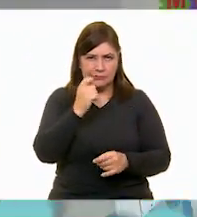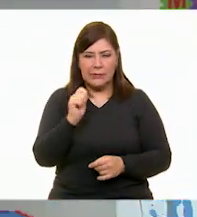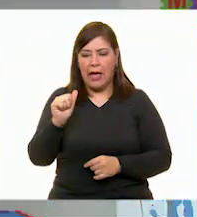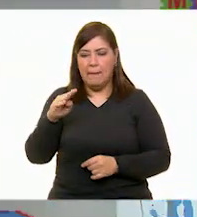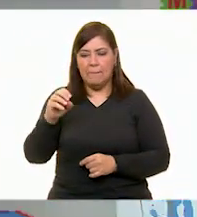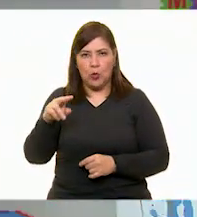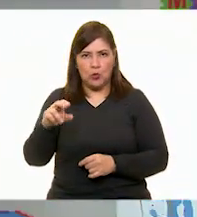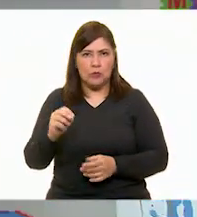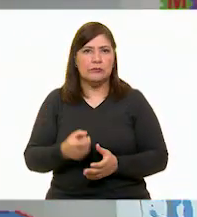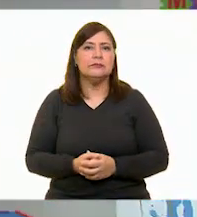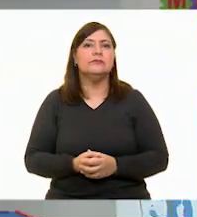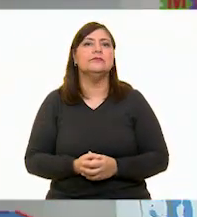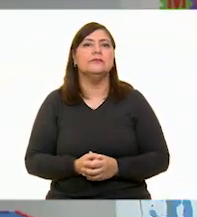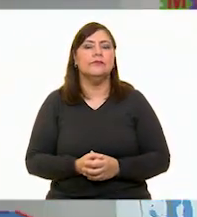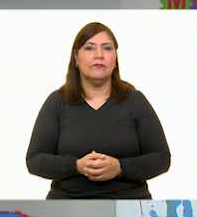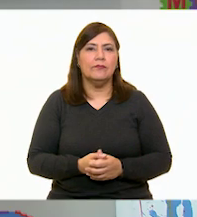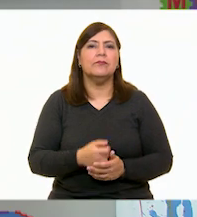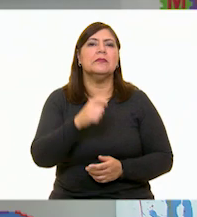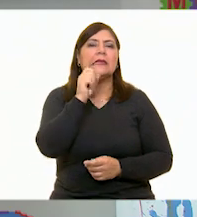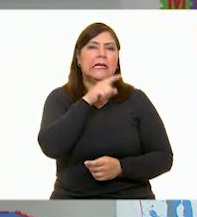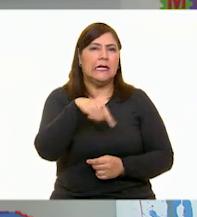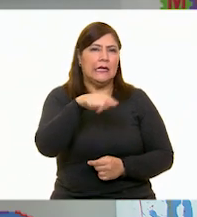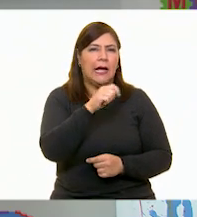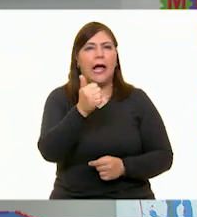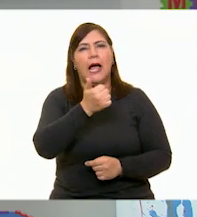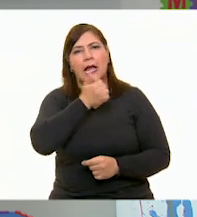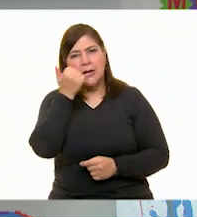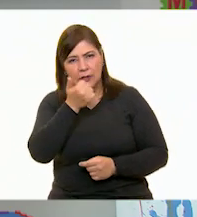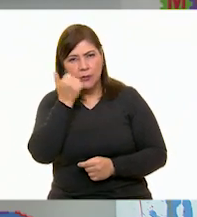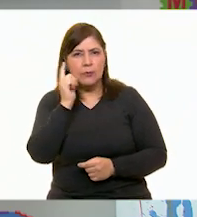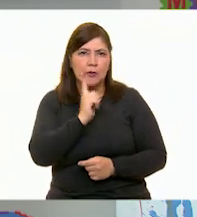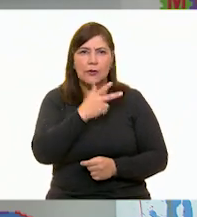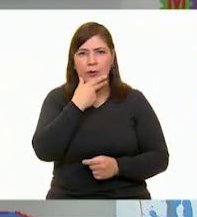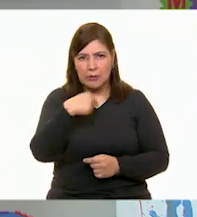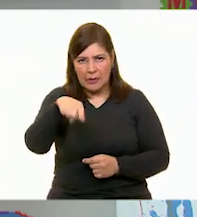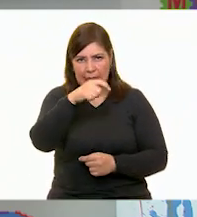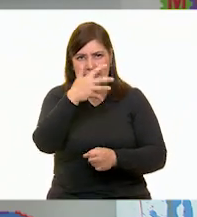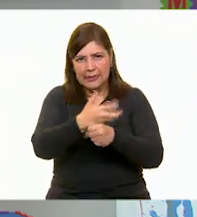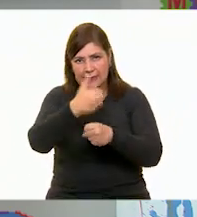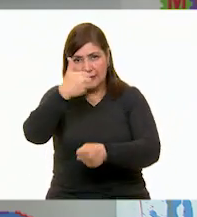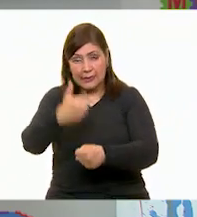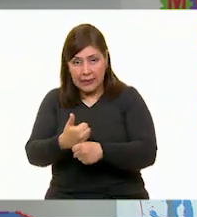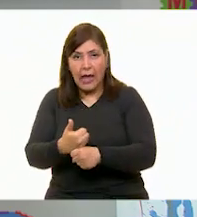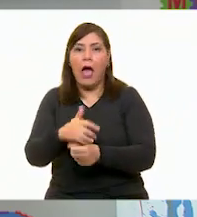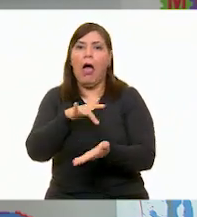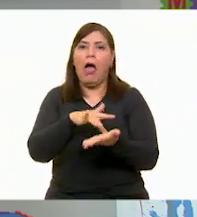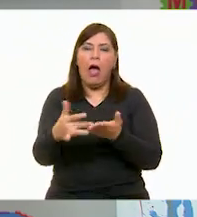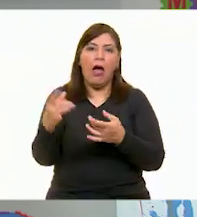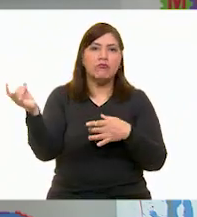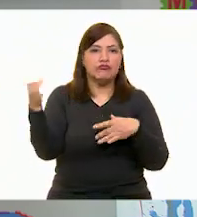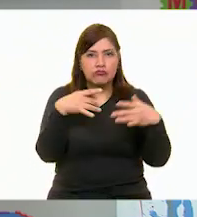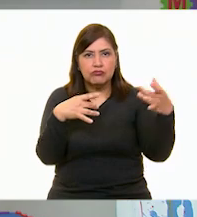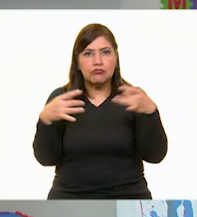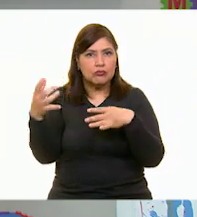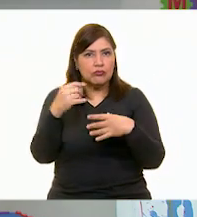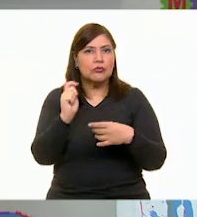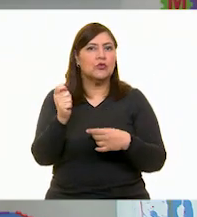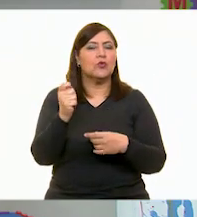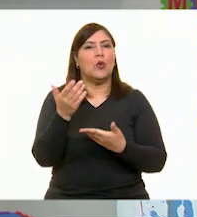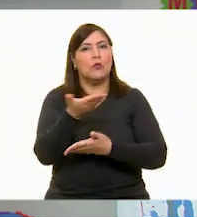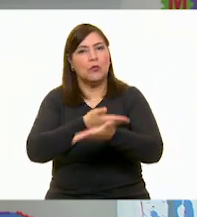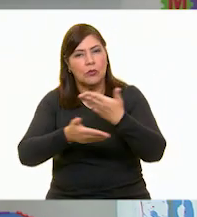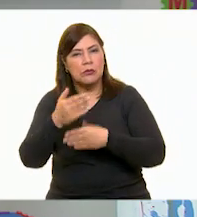nuevamente muchas gracias a todas las alumnas y alumnos de quinto y sexto grado que generosamente nos comparten sus ideas